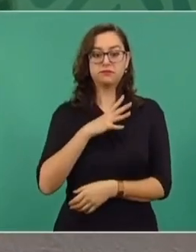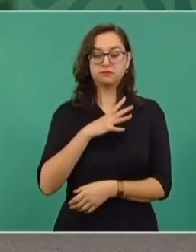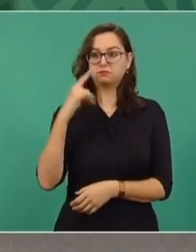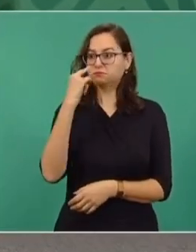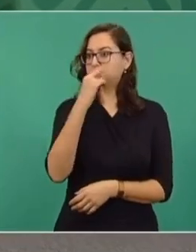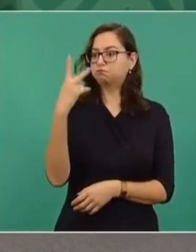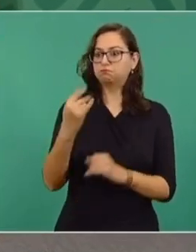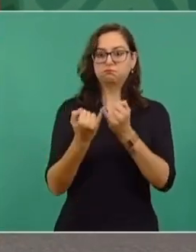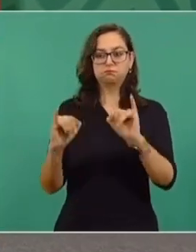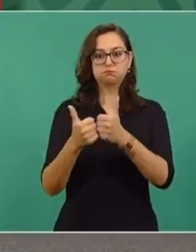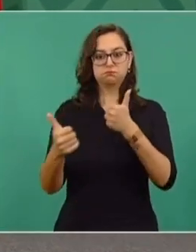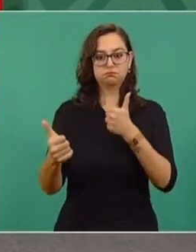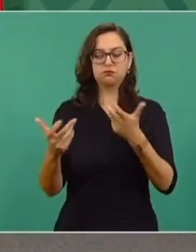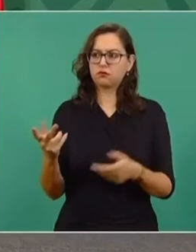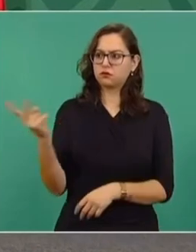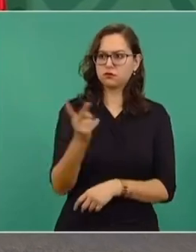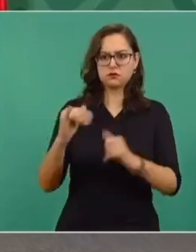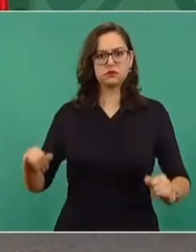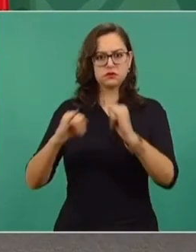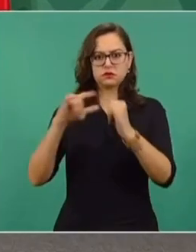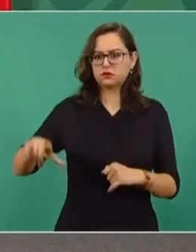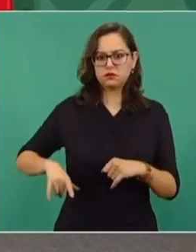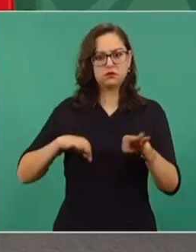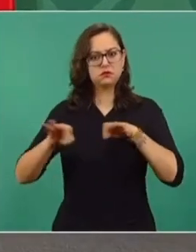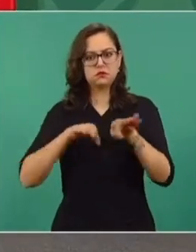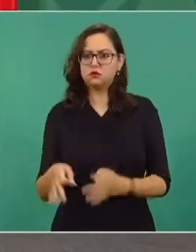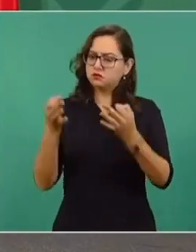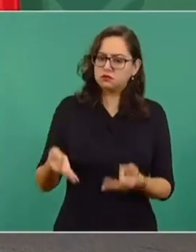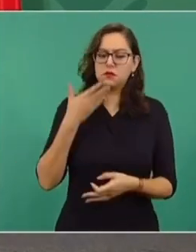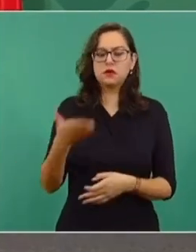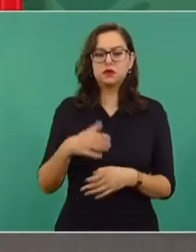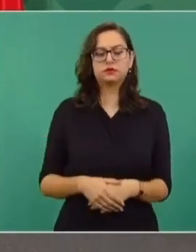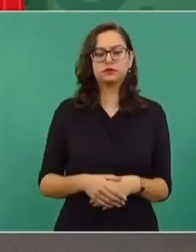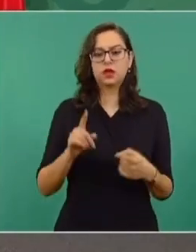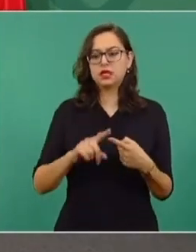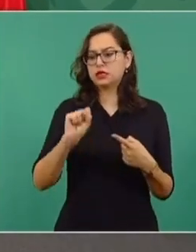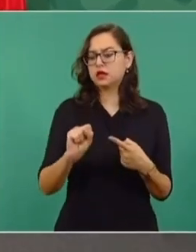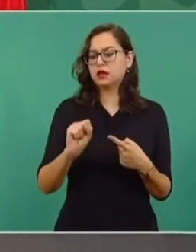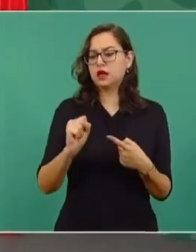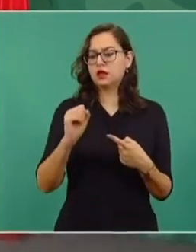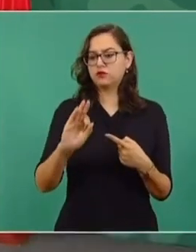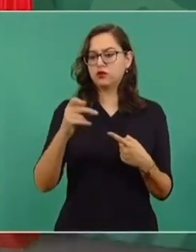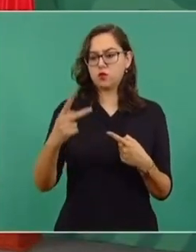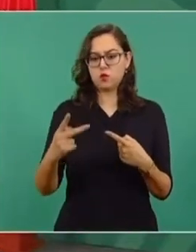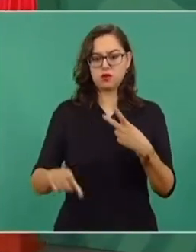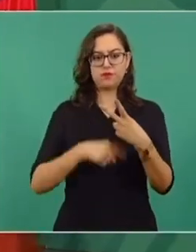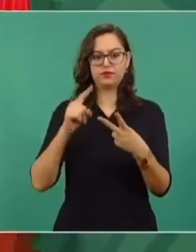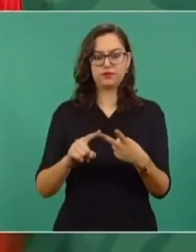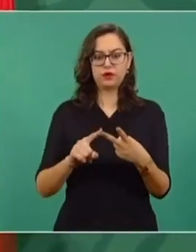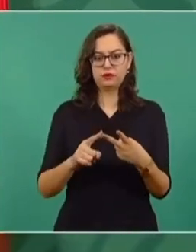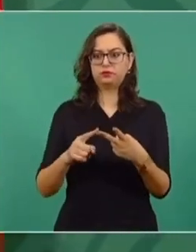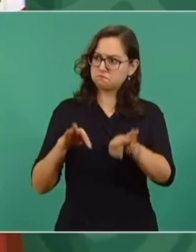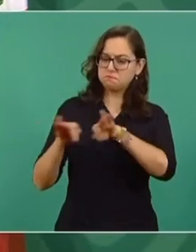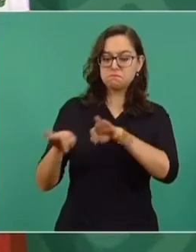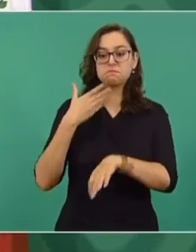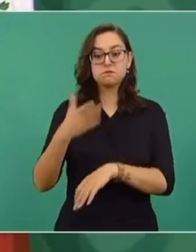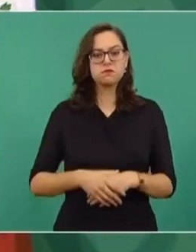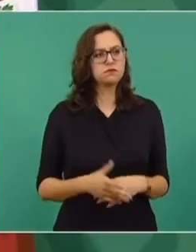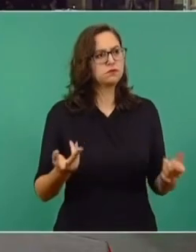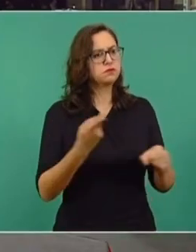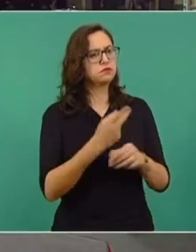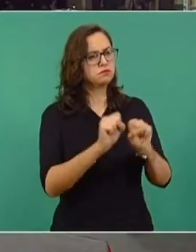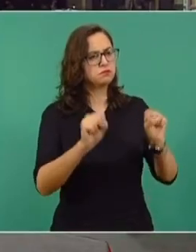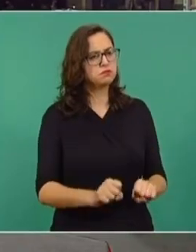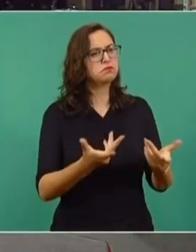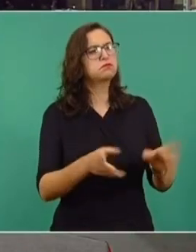autonomía, que es independiente, y están trabajando tanto la Función Pública como la Fiscalía Anticorrupción. ¿Sobre el sistema